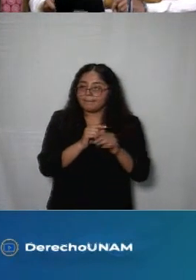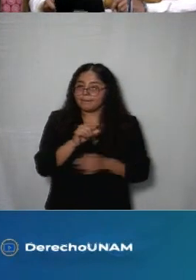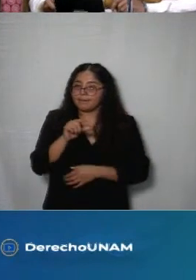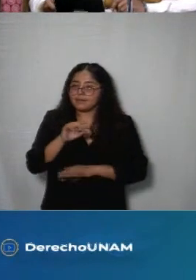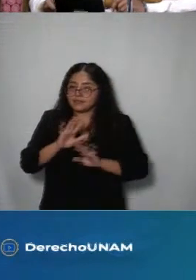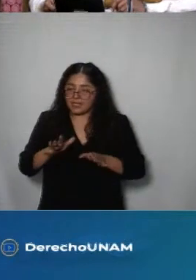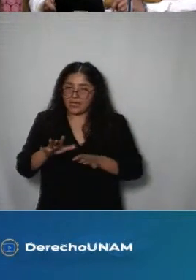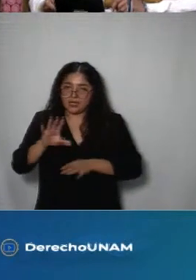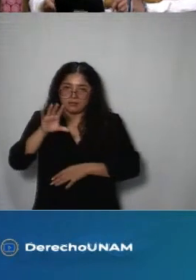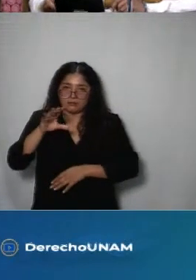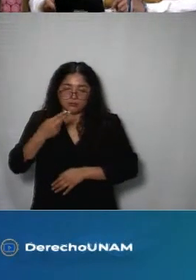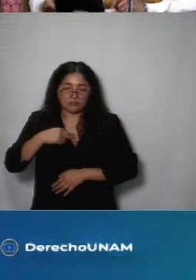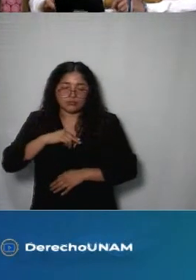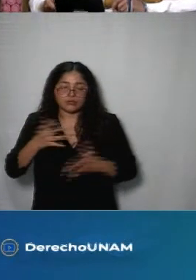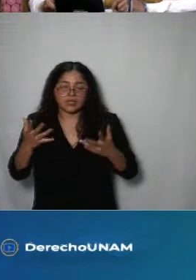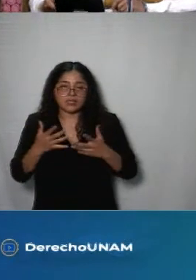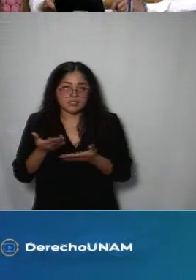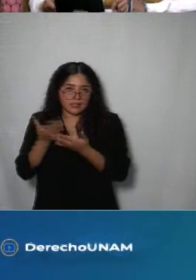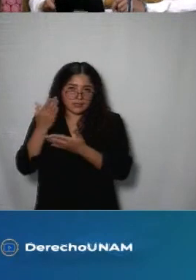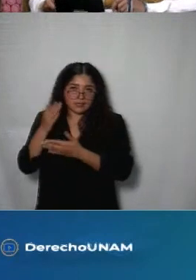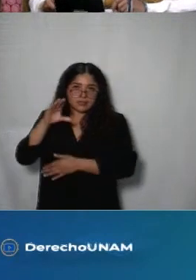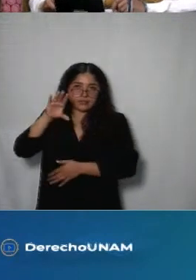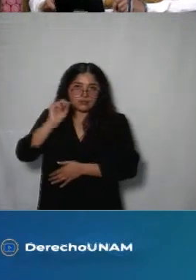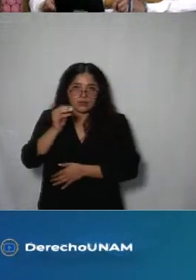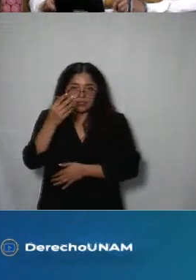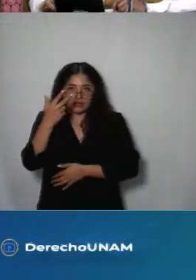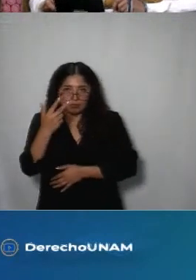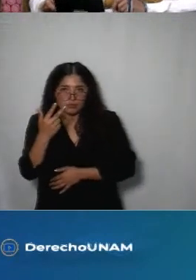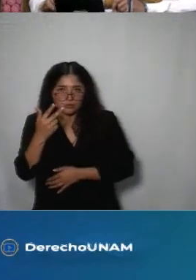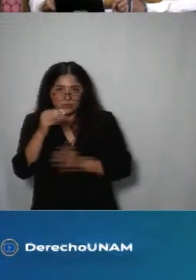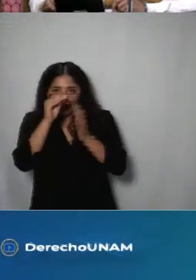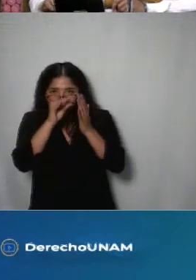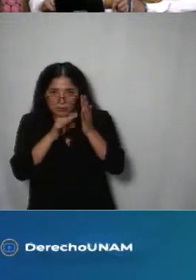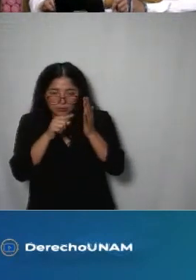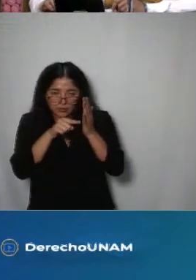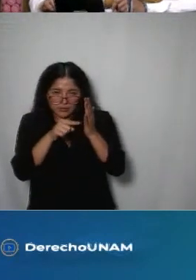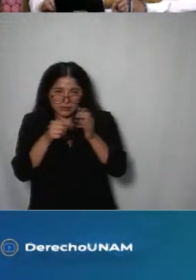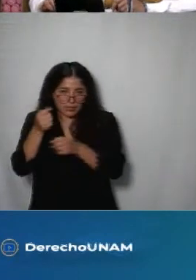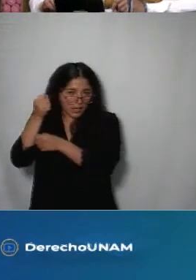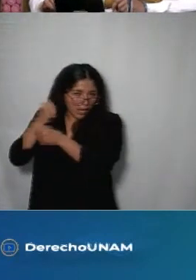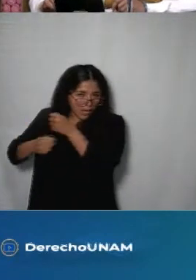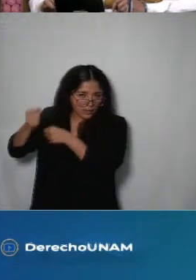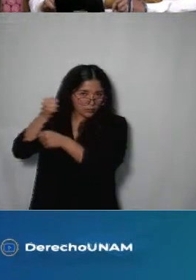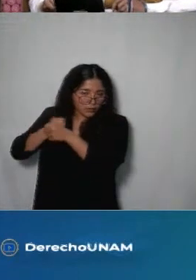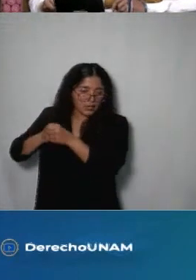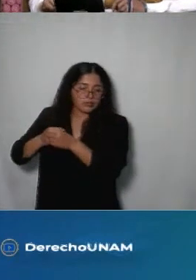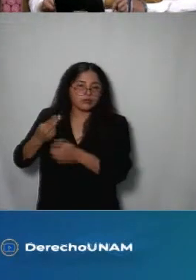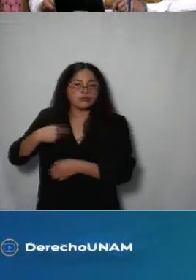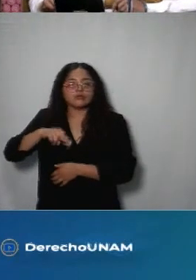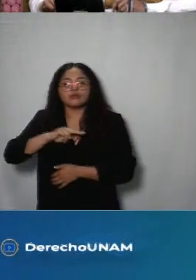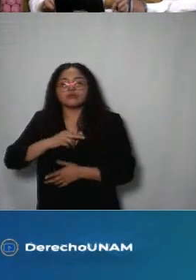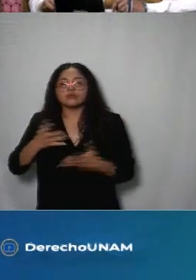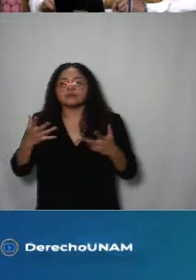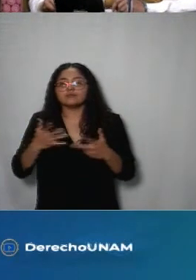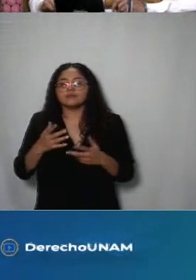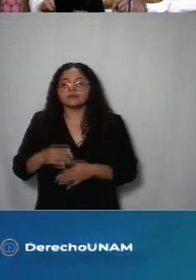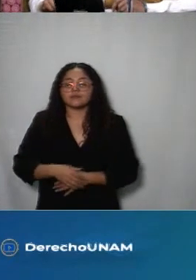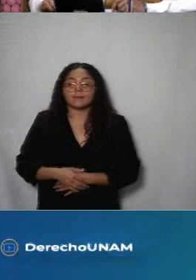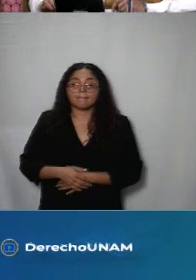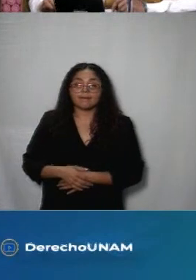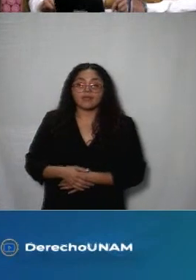ya acumulados entre informes estudios y reportes especializados que hemos elaborado